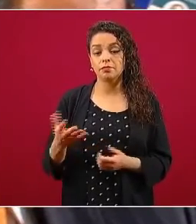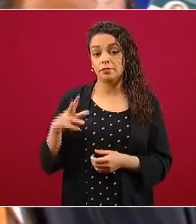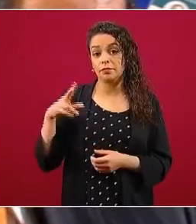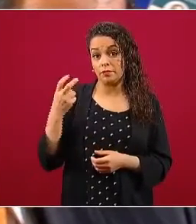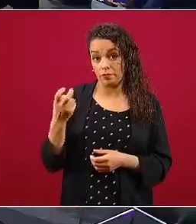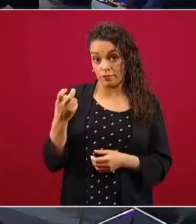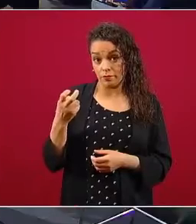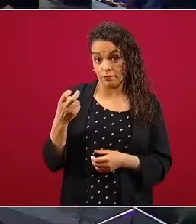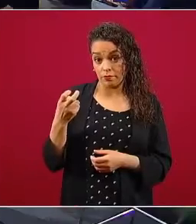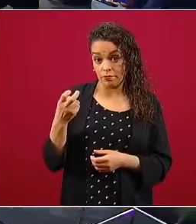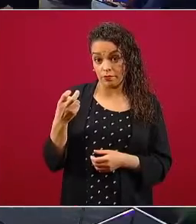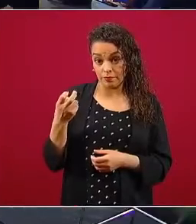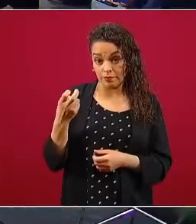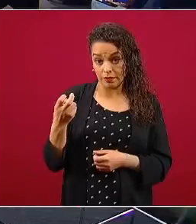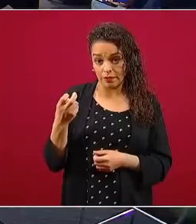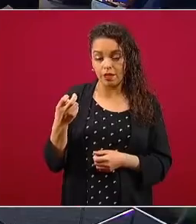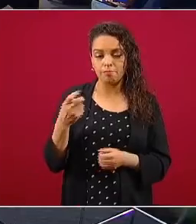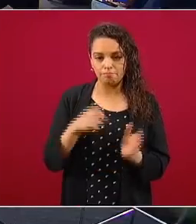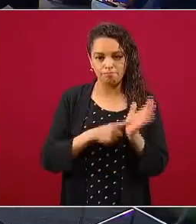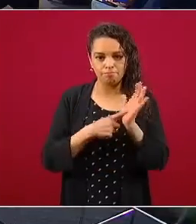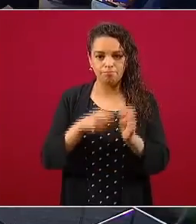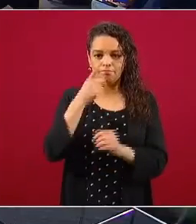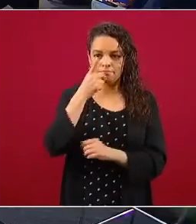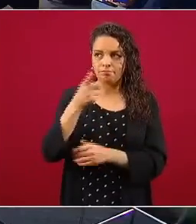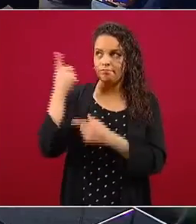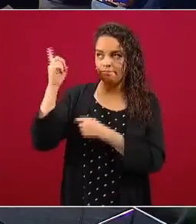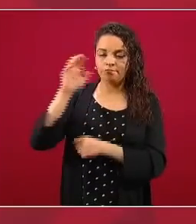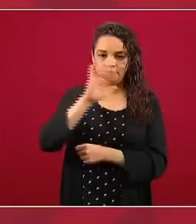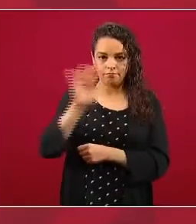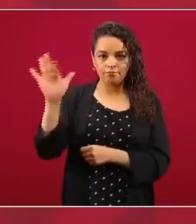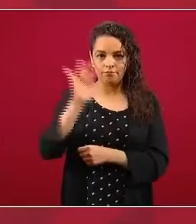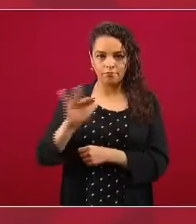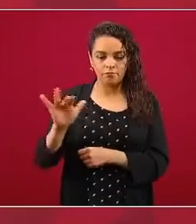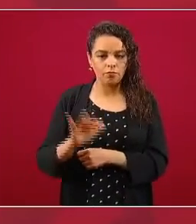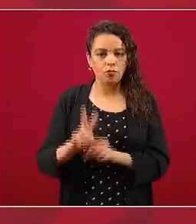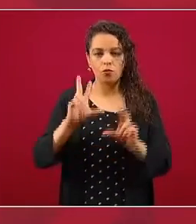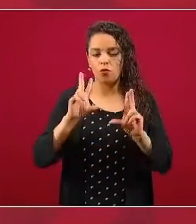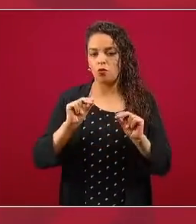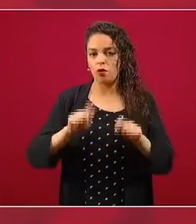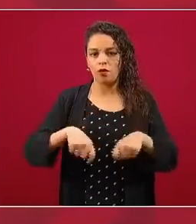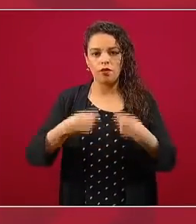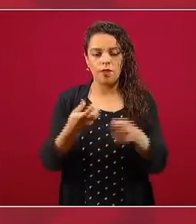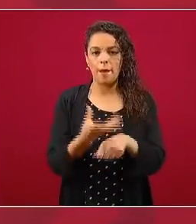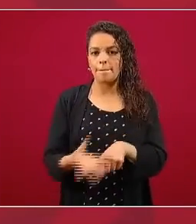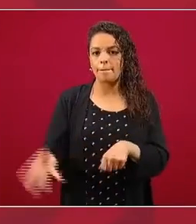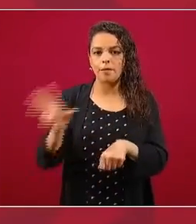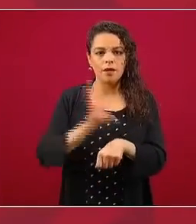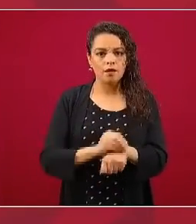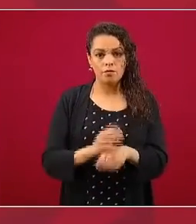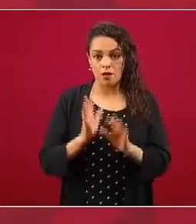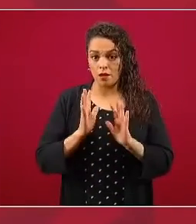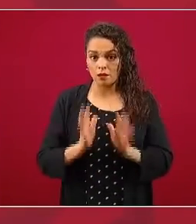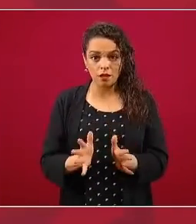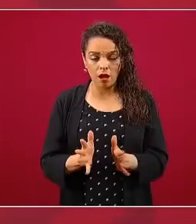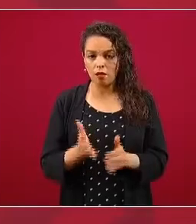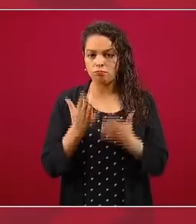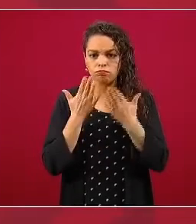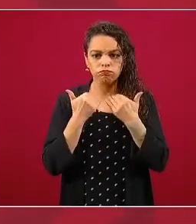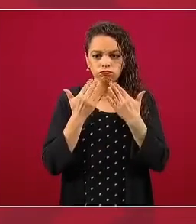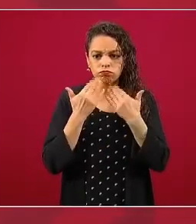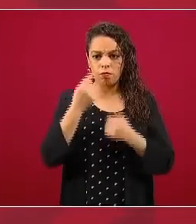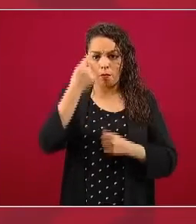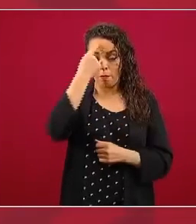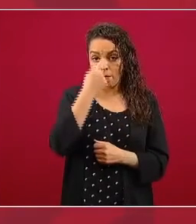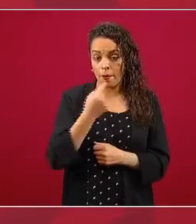eso es precisamente lo que se dice, que no hay permisos otorgados con